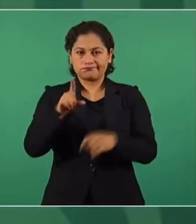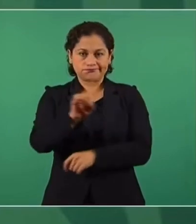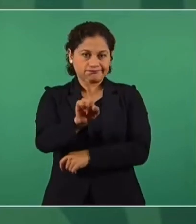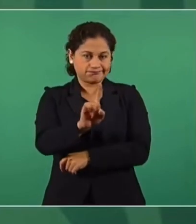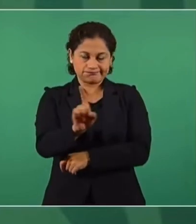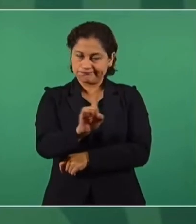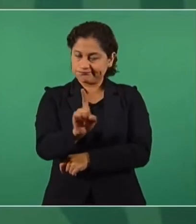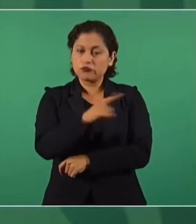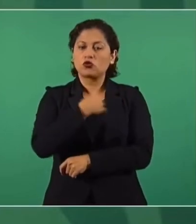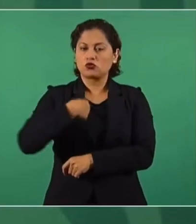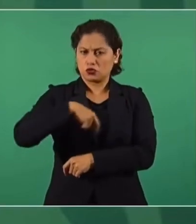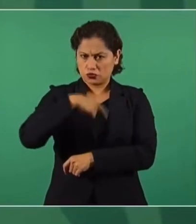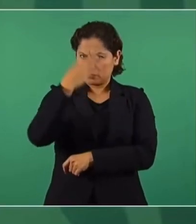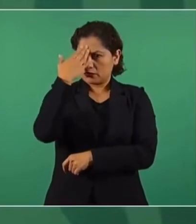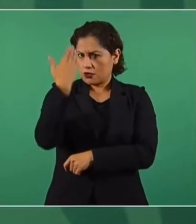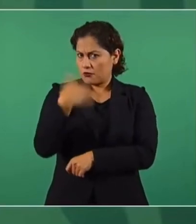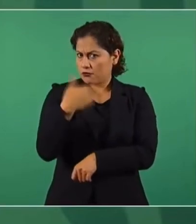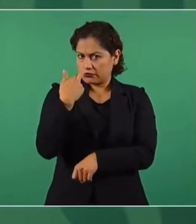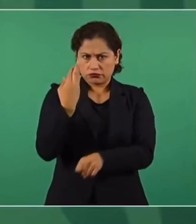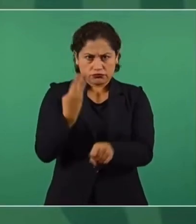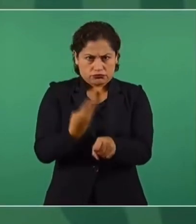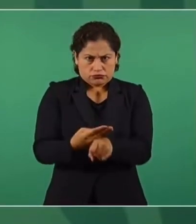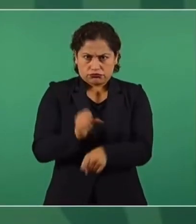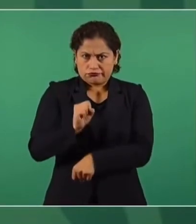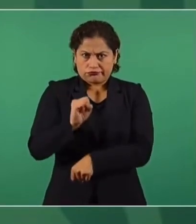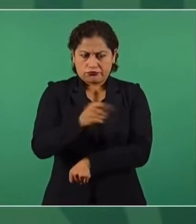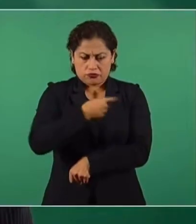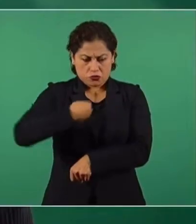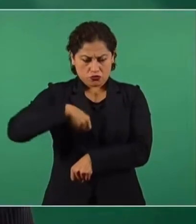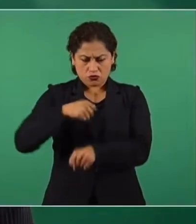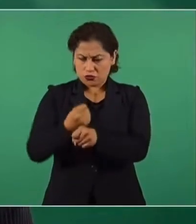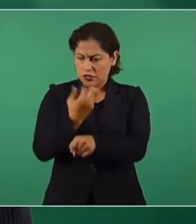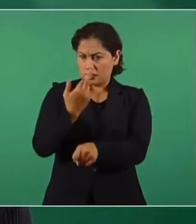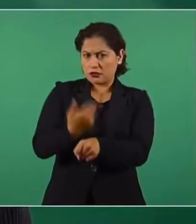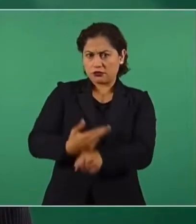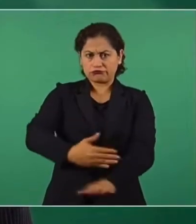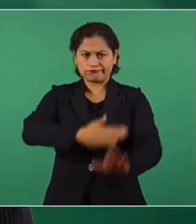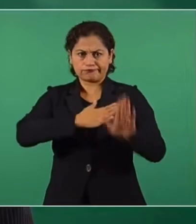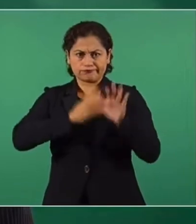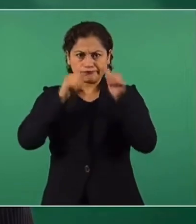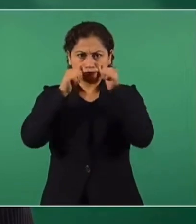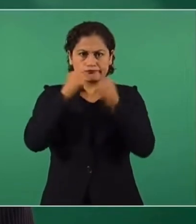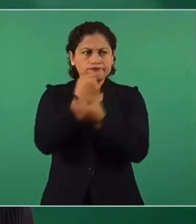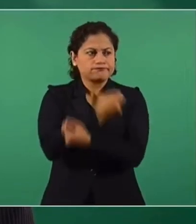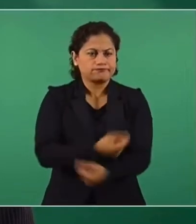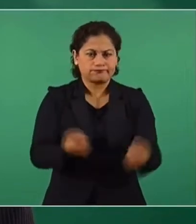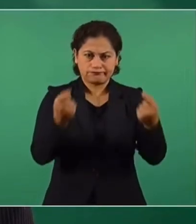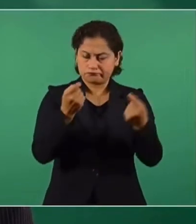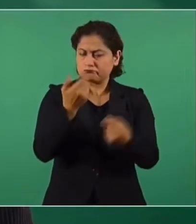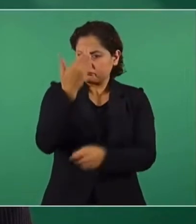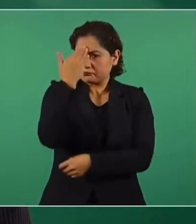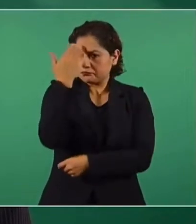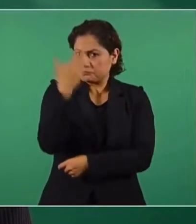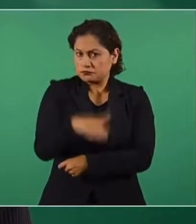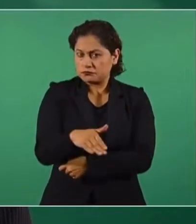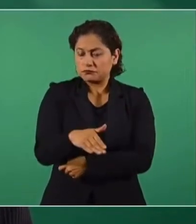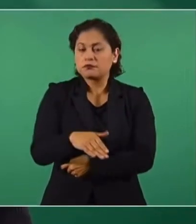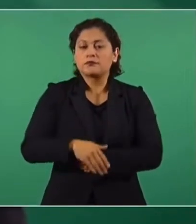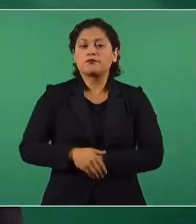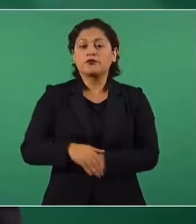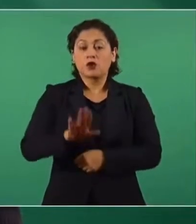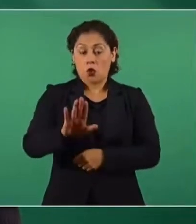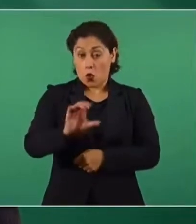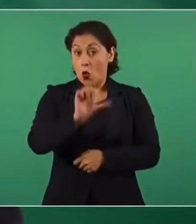precisamente y el compromiso sobre todo con nuestros pequeños. Segundo, no había ninguna